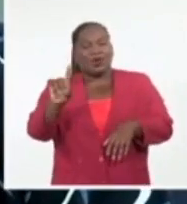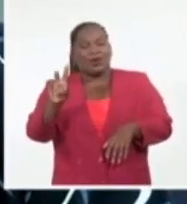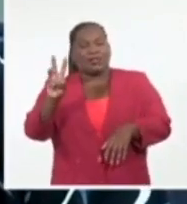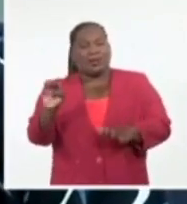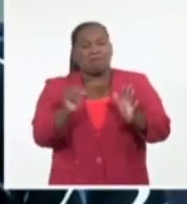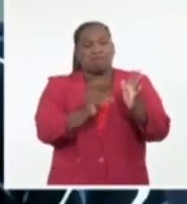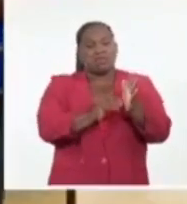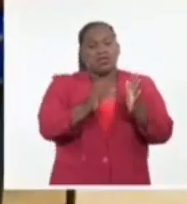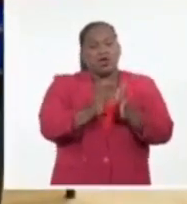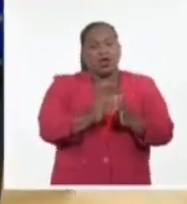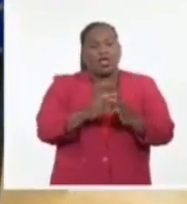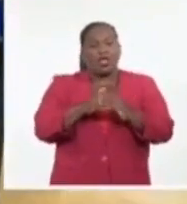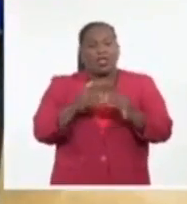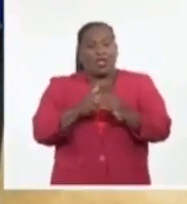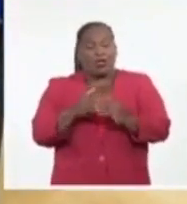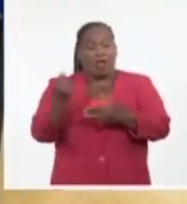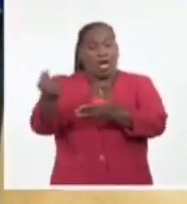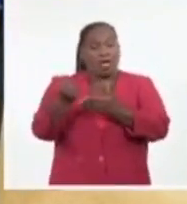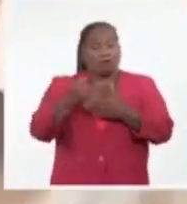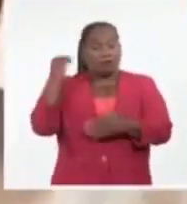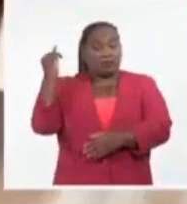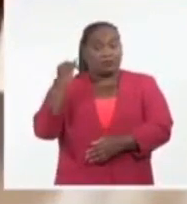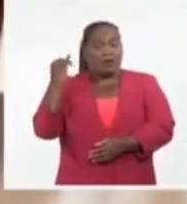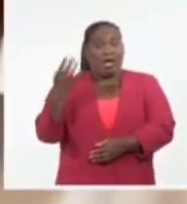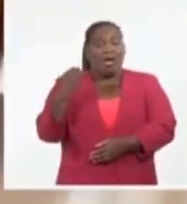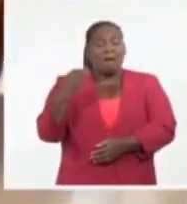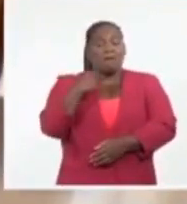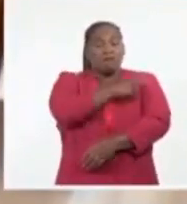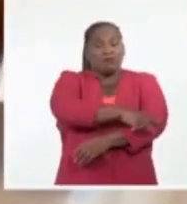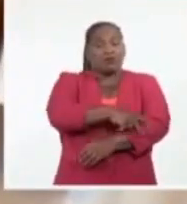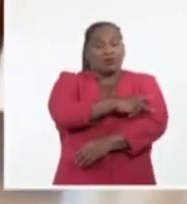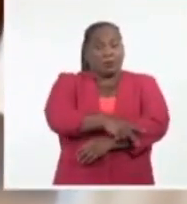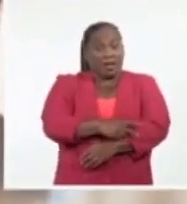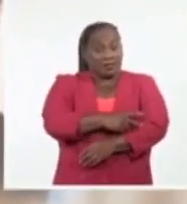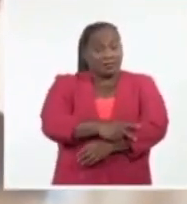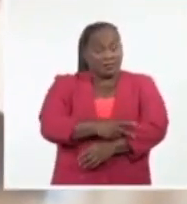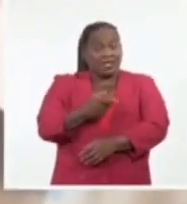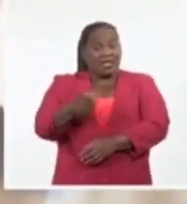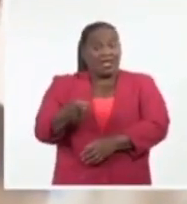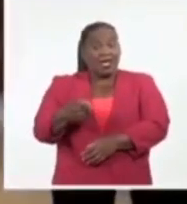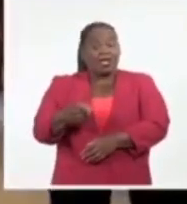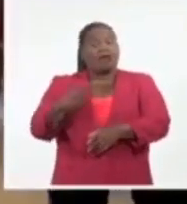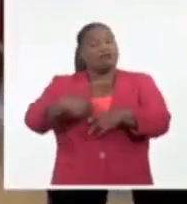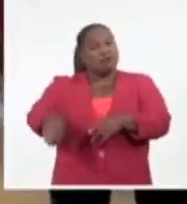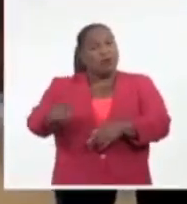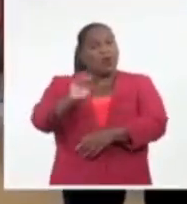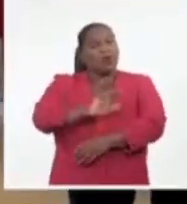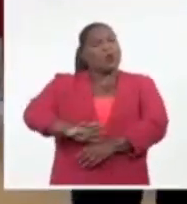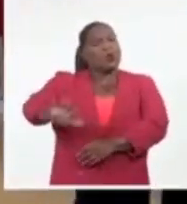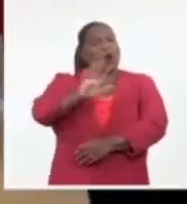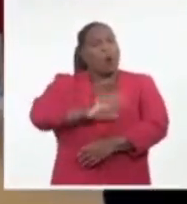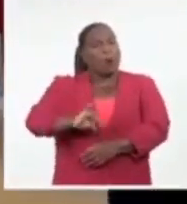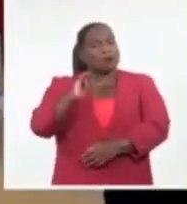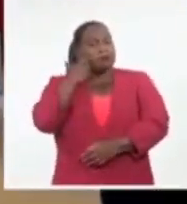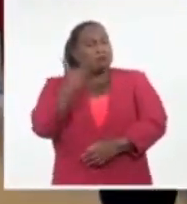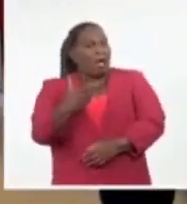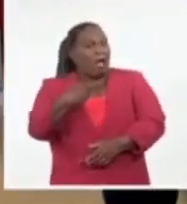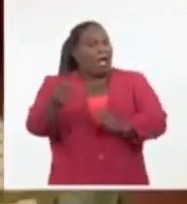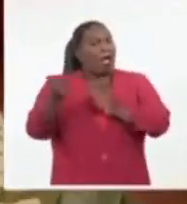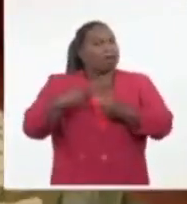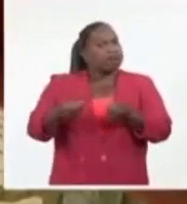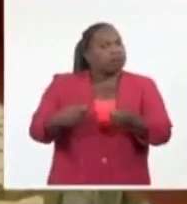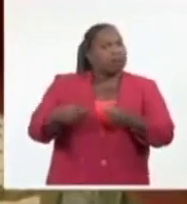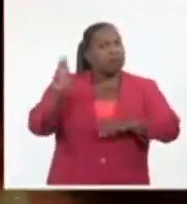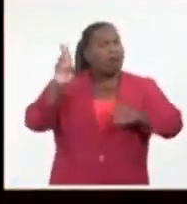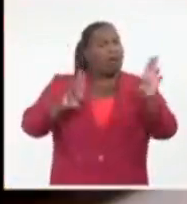de financiamiento externo. Muchos países de la región y otros del continente euroasiático han mostrado su interés de negociar con la mayor de